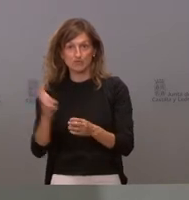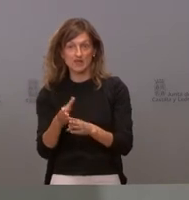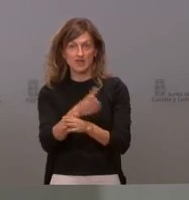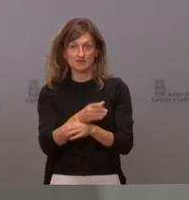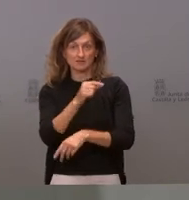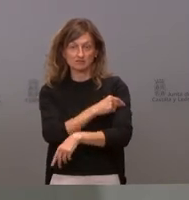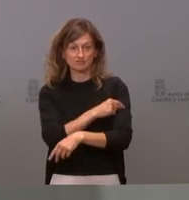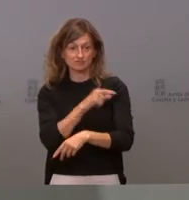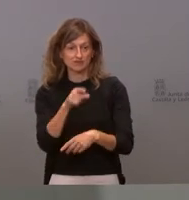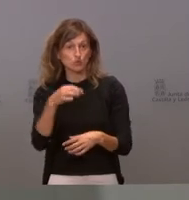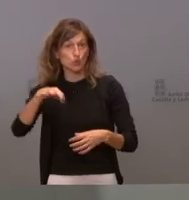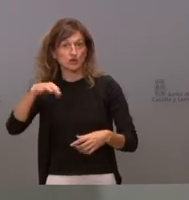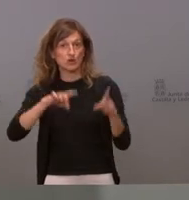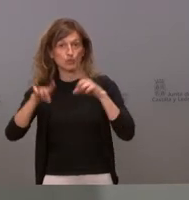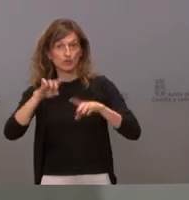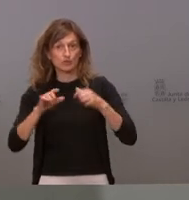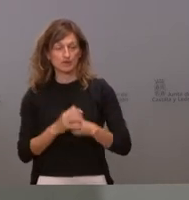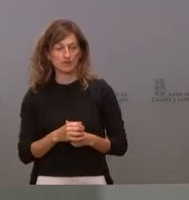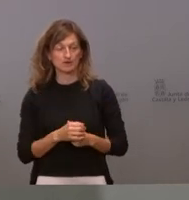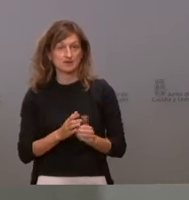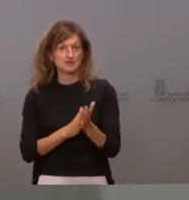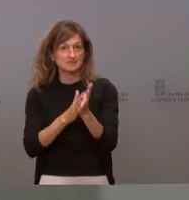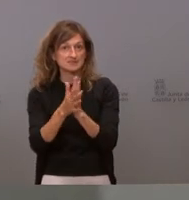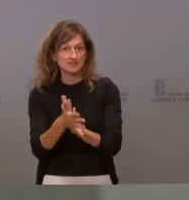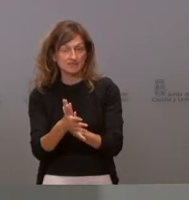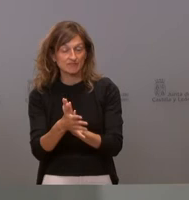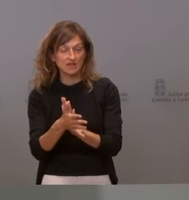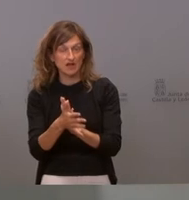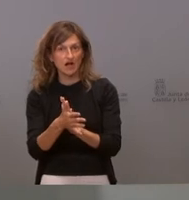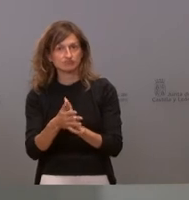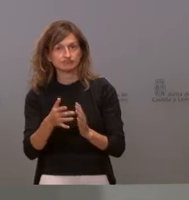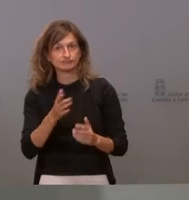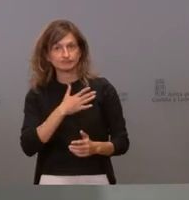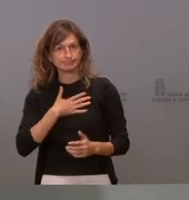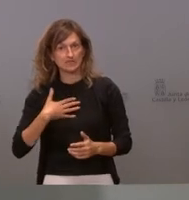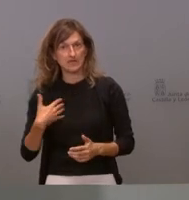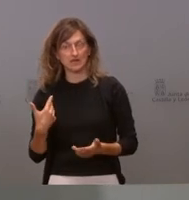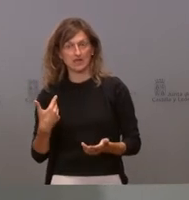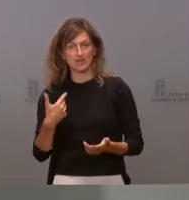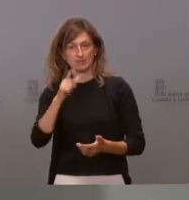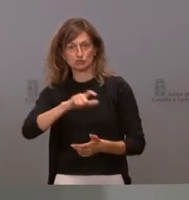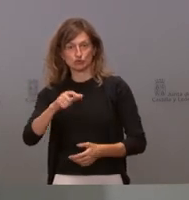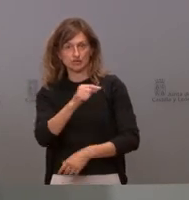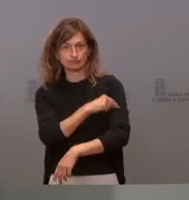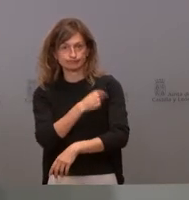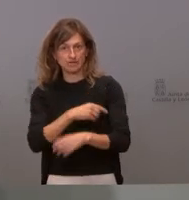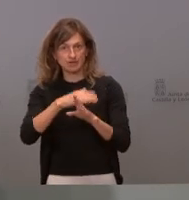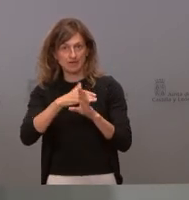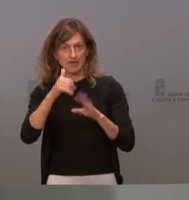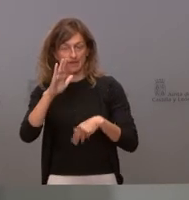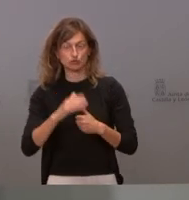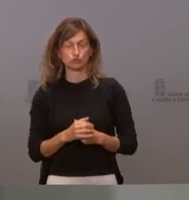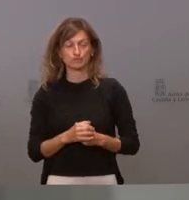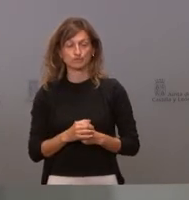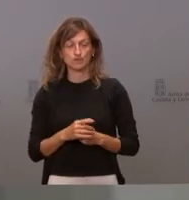ese es un buen problema porque eso quiere decir que el grado de convencimiento de la población es un grado muy alto por tanto con